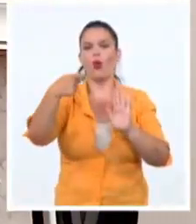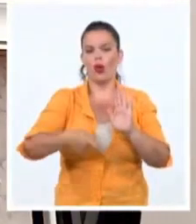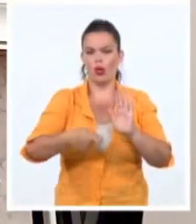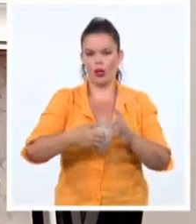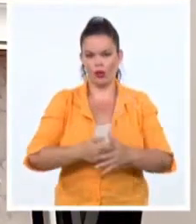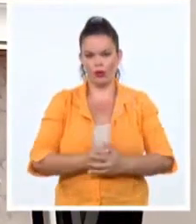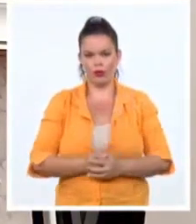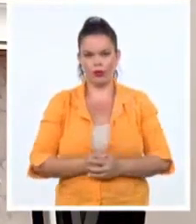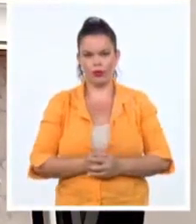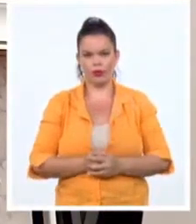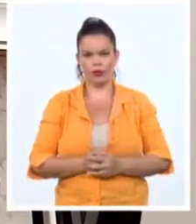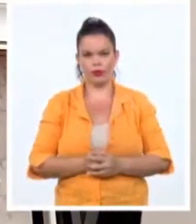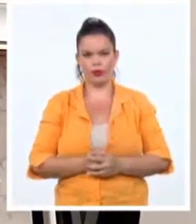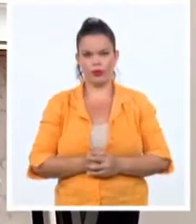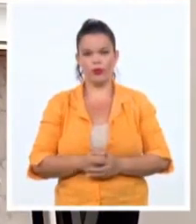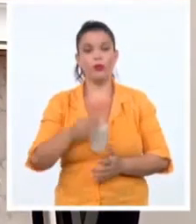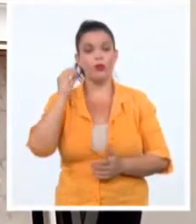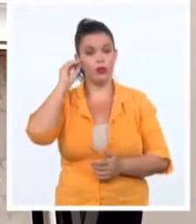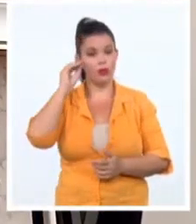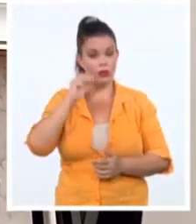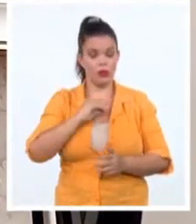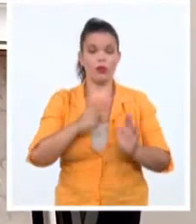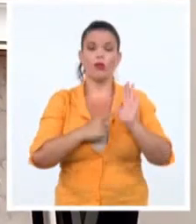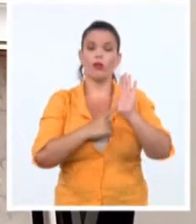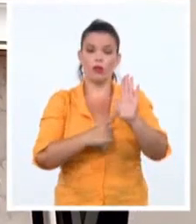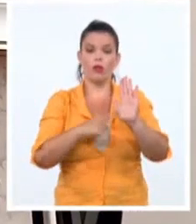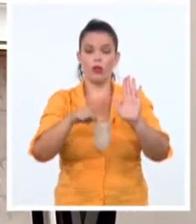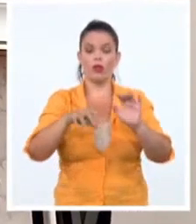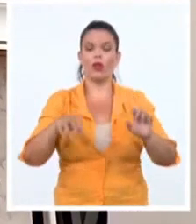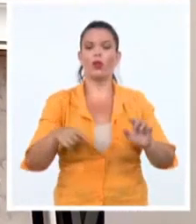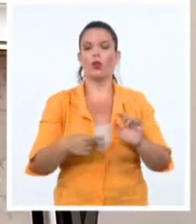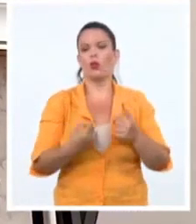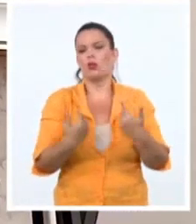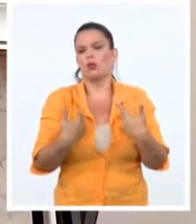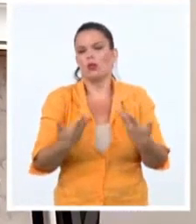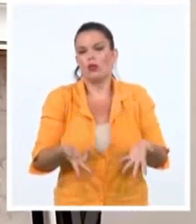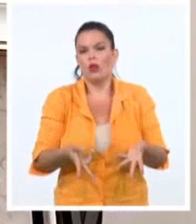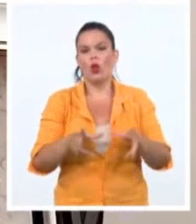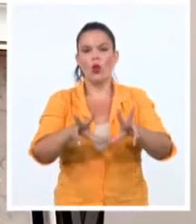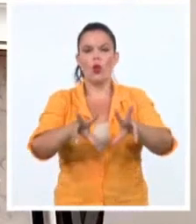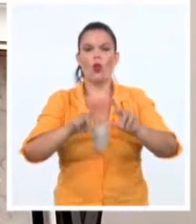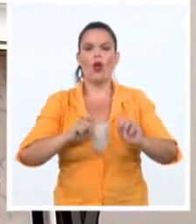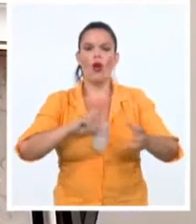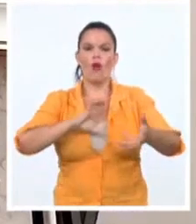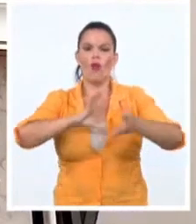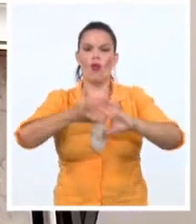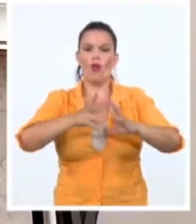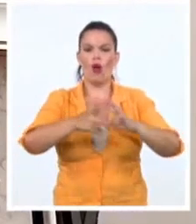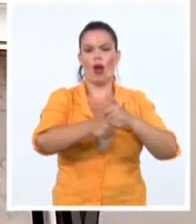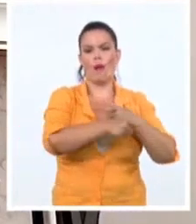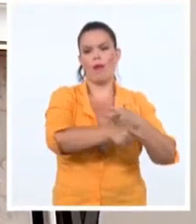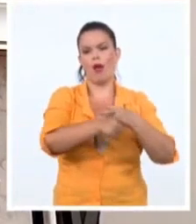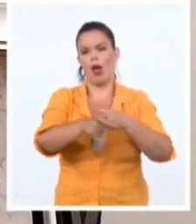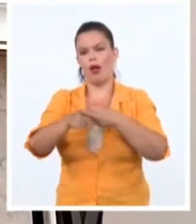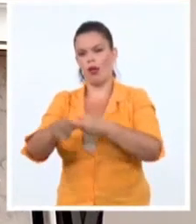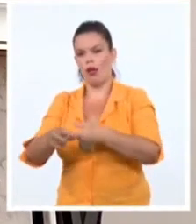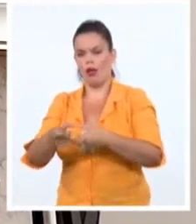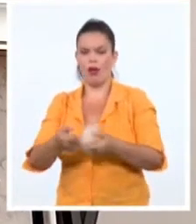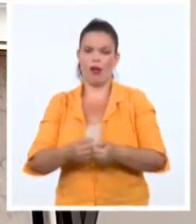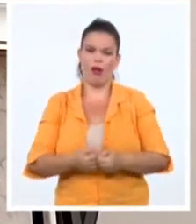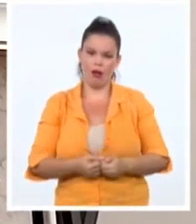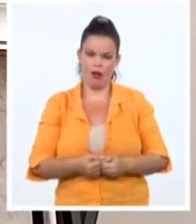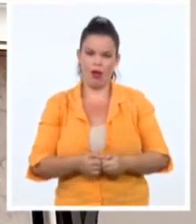Es evidente que estamos ante la presencia de un nuevo capítulo de la guerra no convencional,